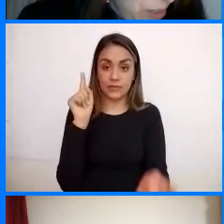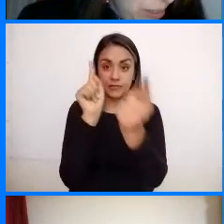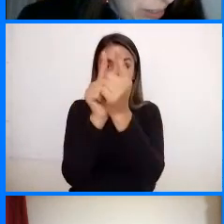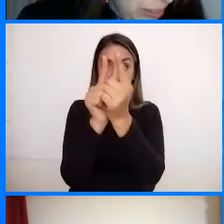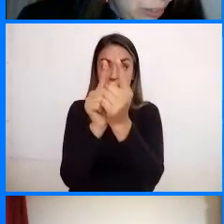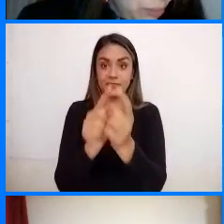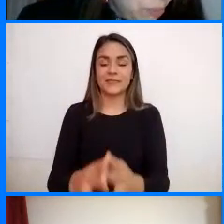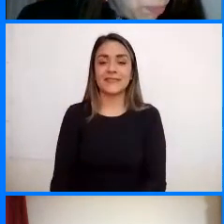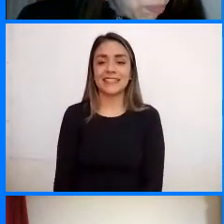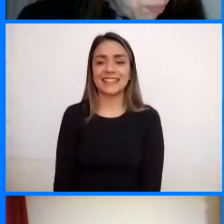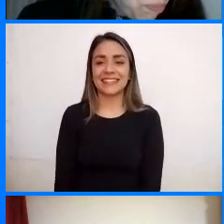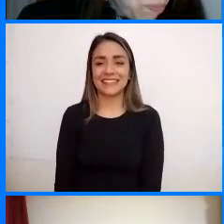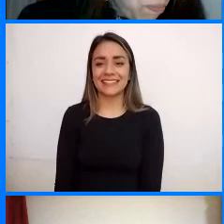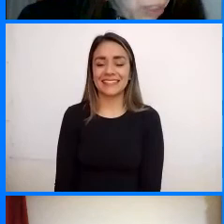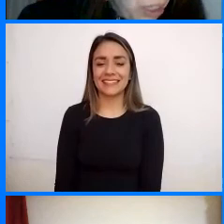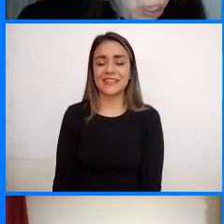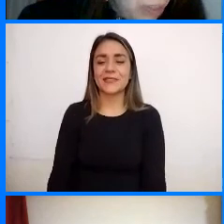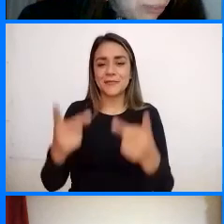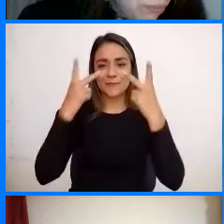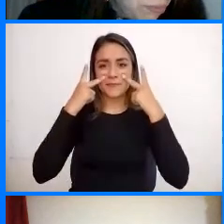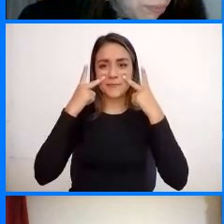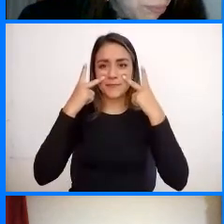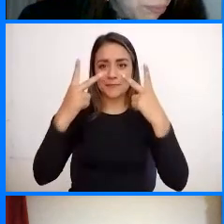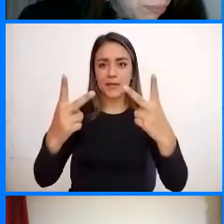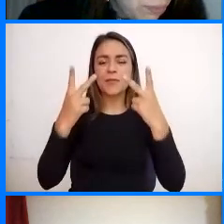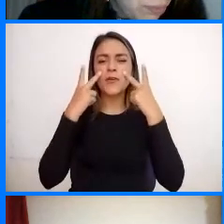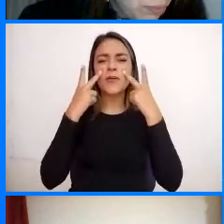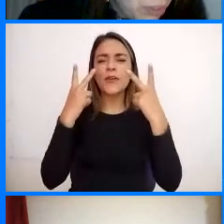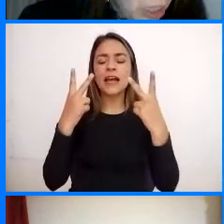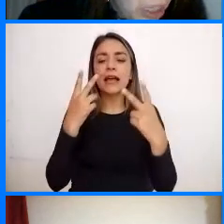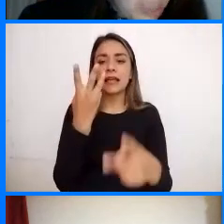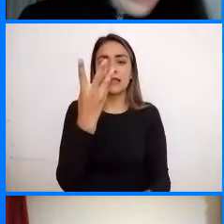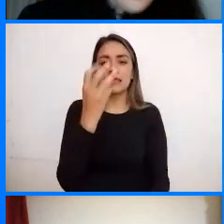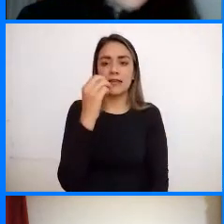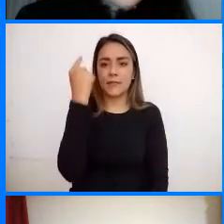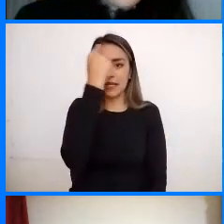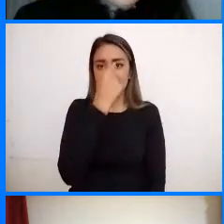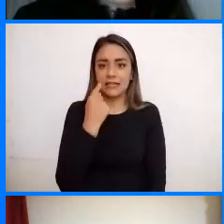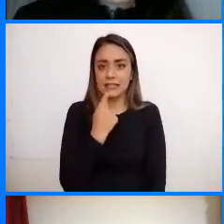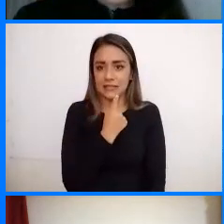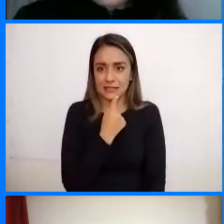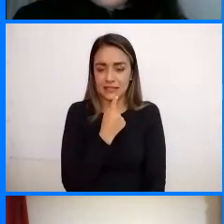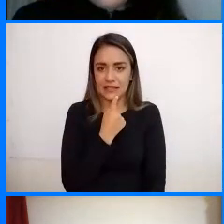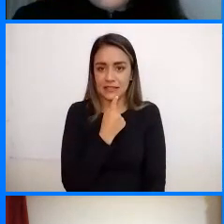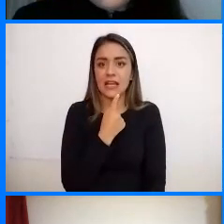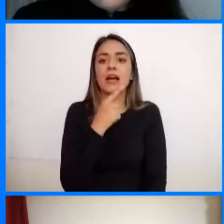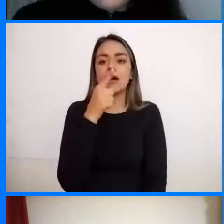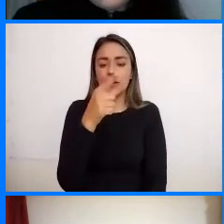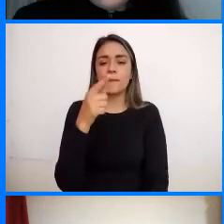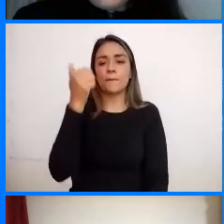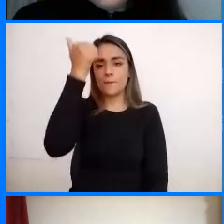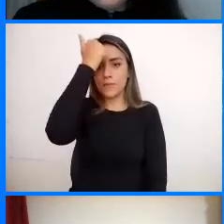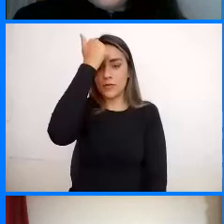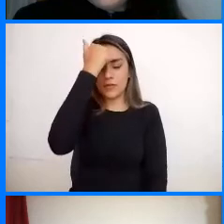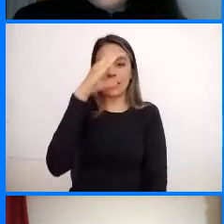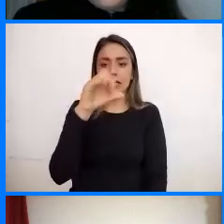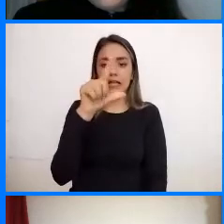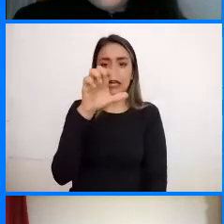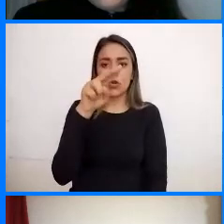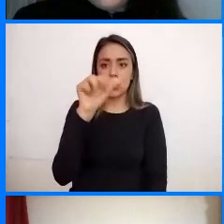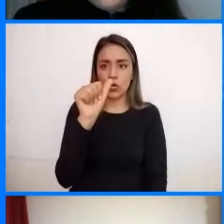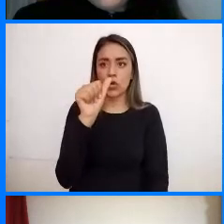Señora Nos vemos El 30 de septiembre Con nuestra profe Carolina Mora Con nuestra catedra